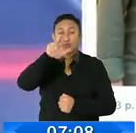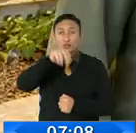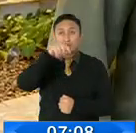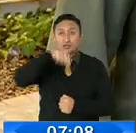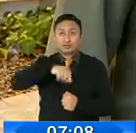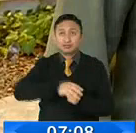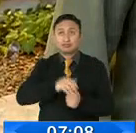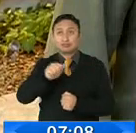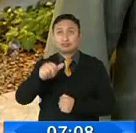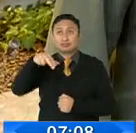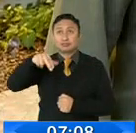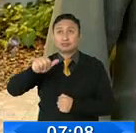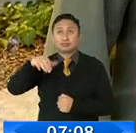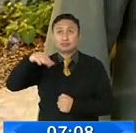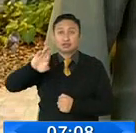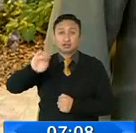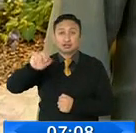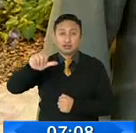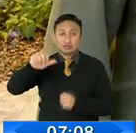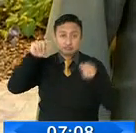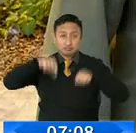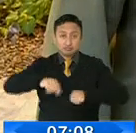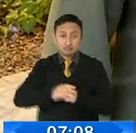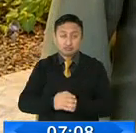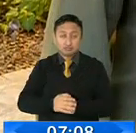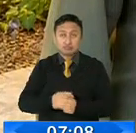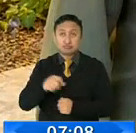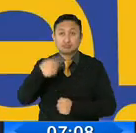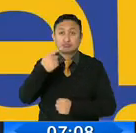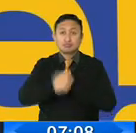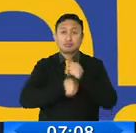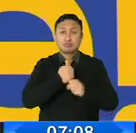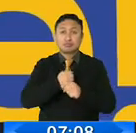para terciar en los comicios electorales del dos mil veintiuno.